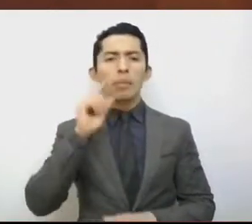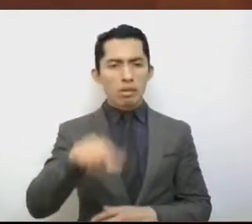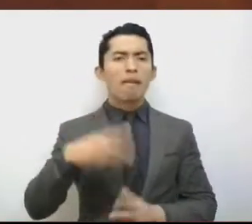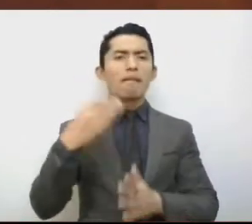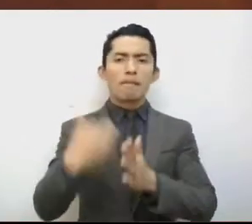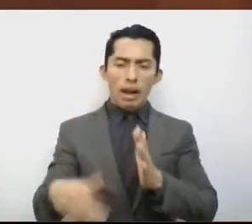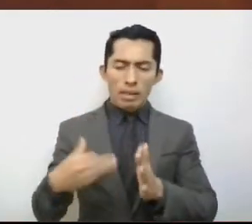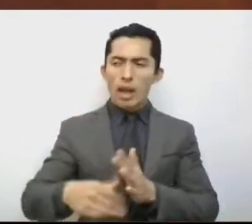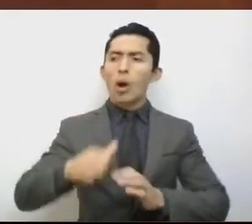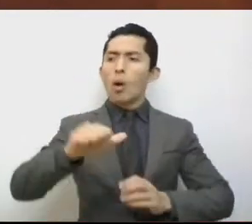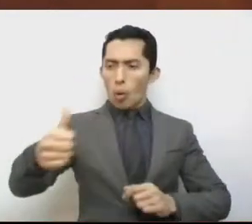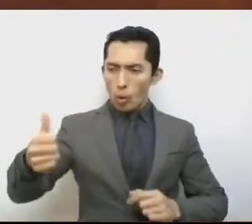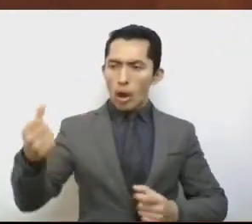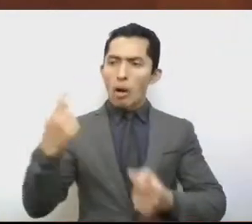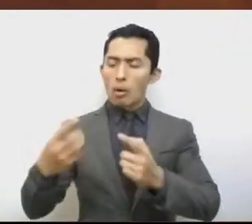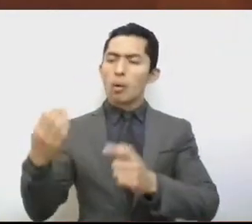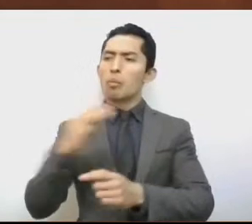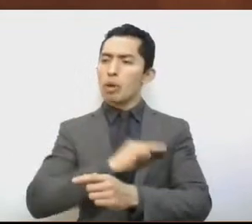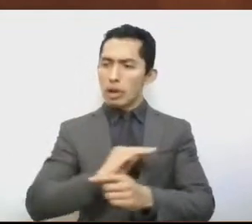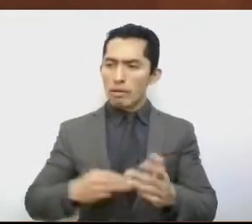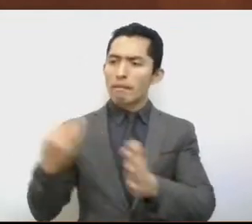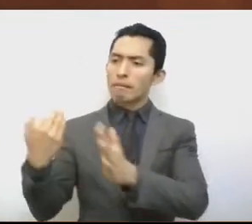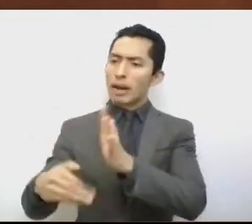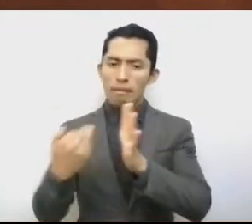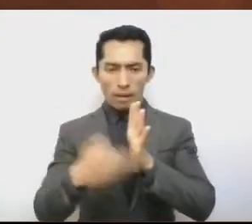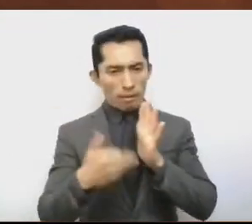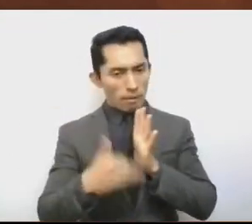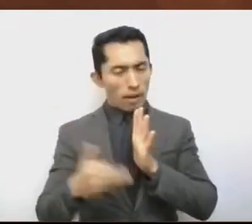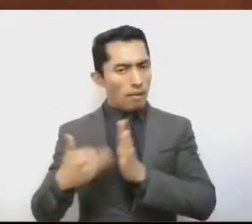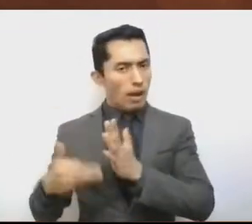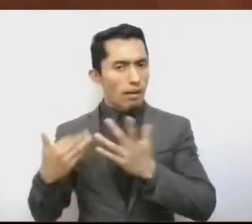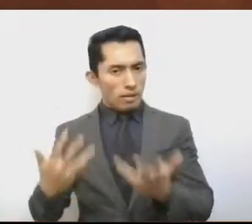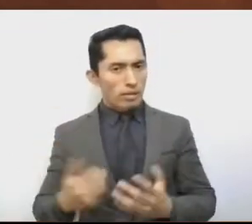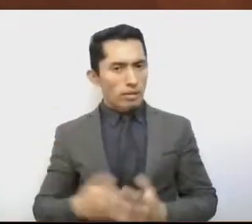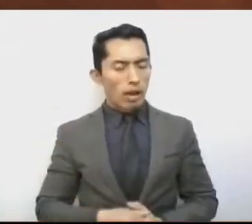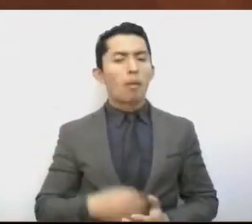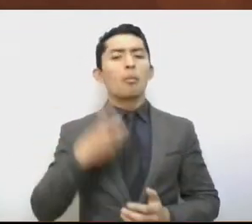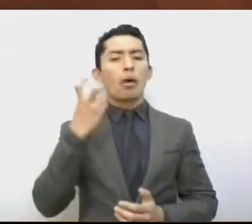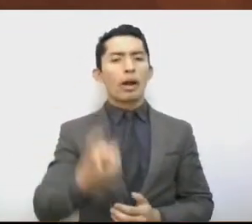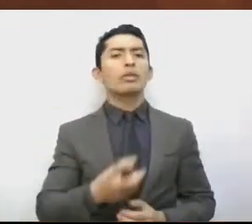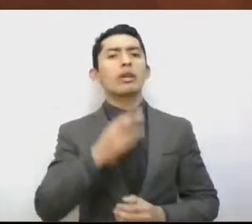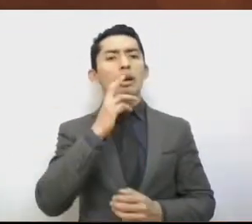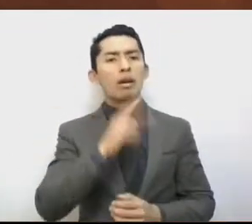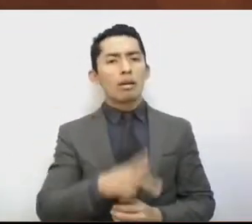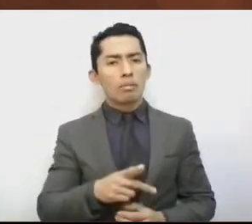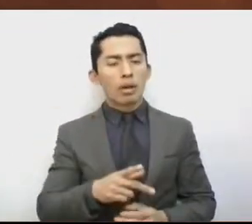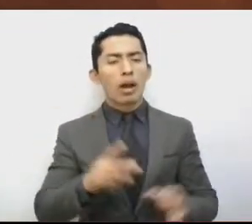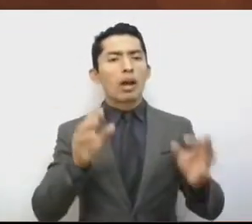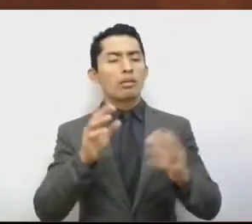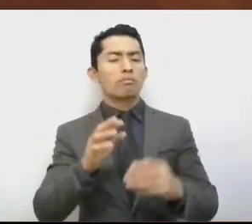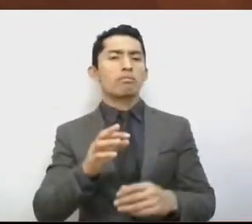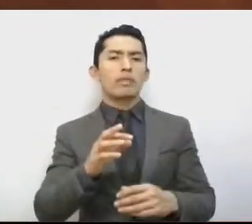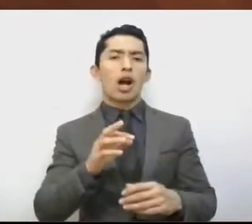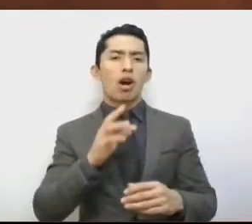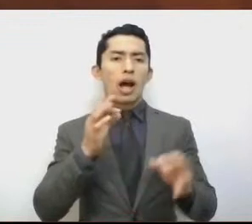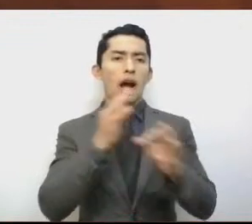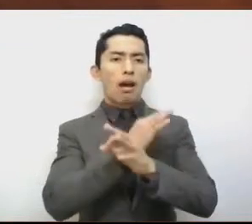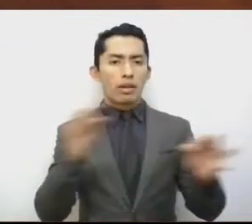municipios. Por eso es que solicitamos, se declare un receso